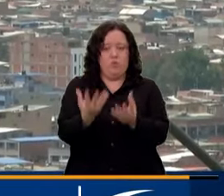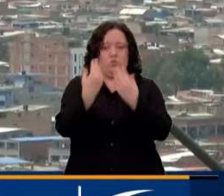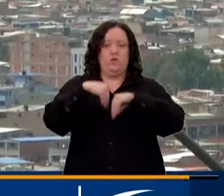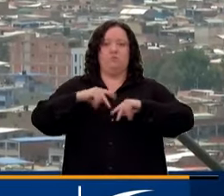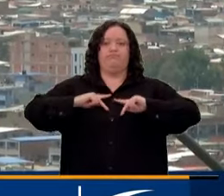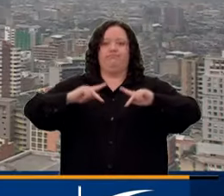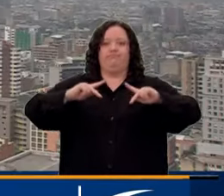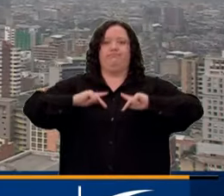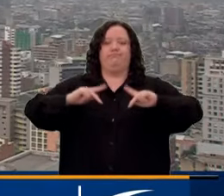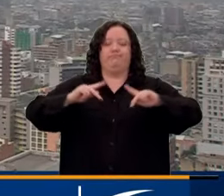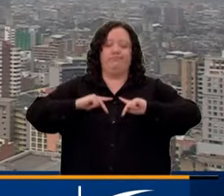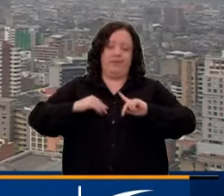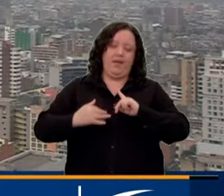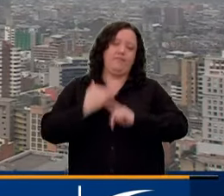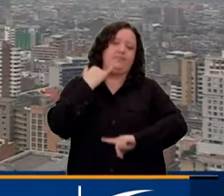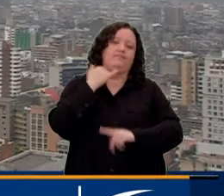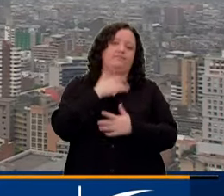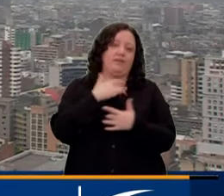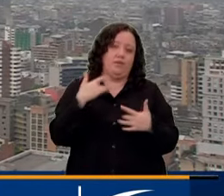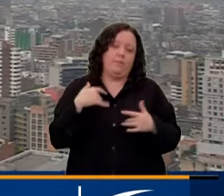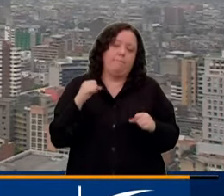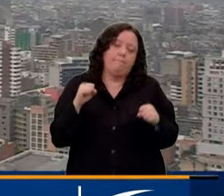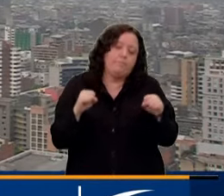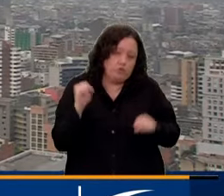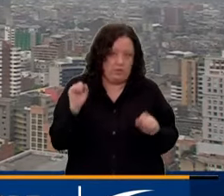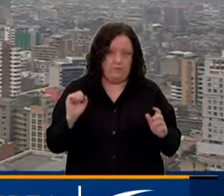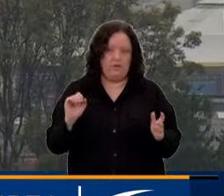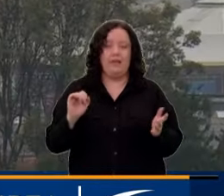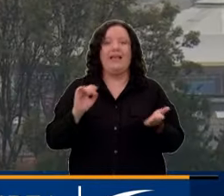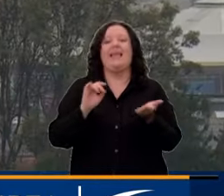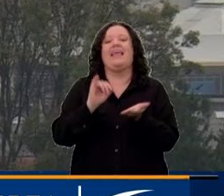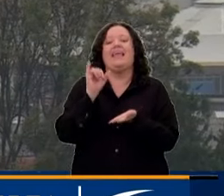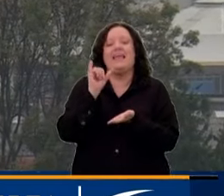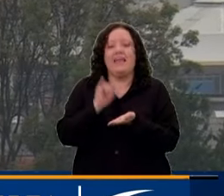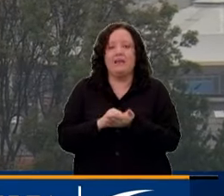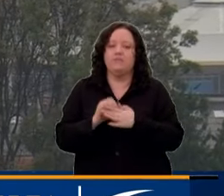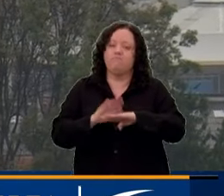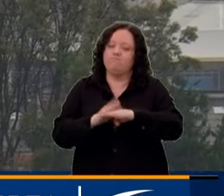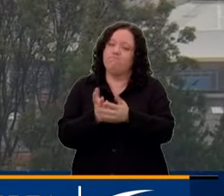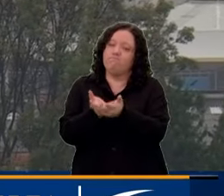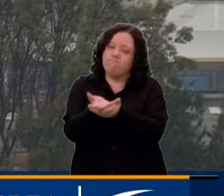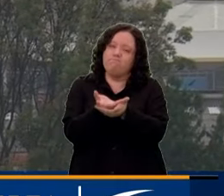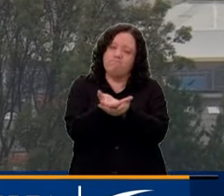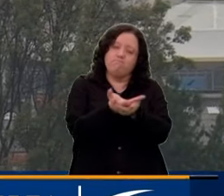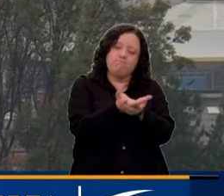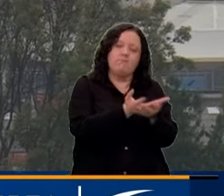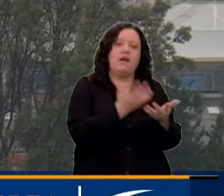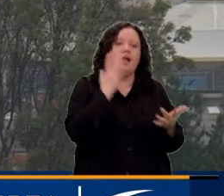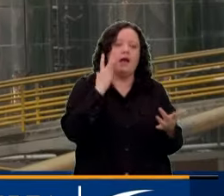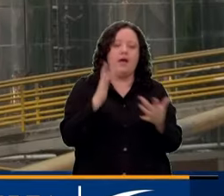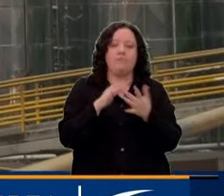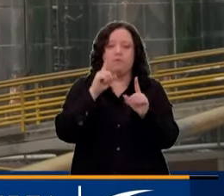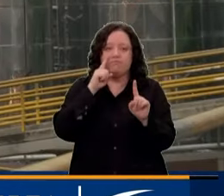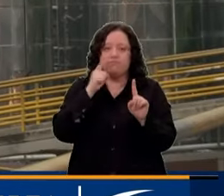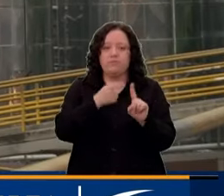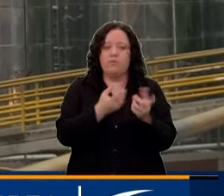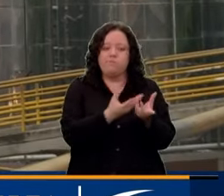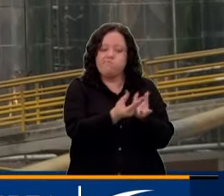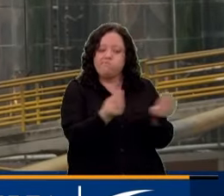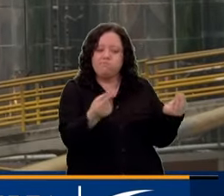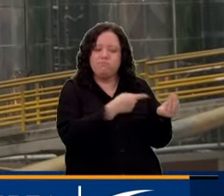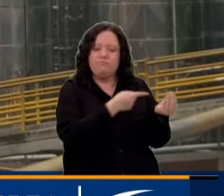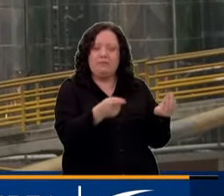afectar de una manera seria la salud. Es por eso que hacemos esta recomendación orientada a las poblaciones más